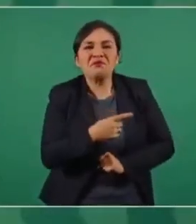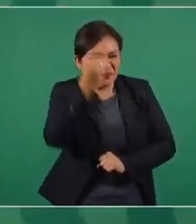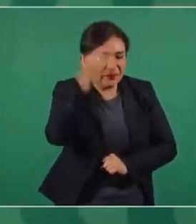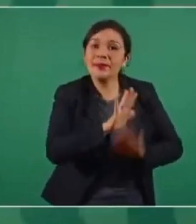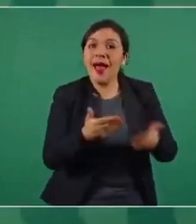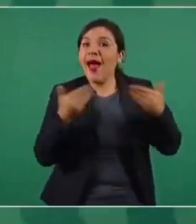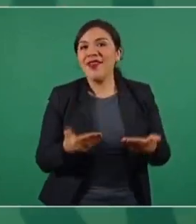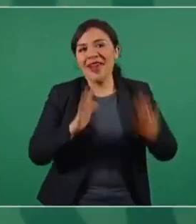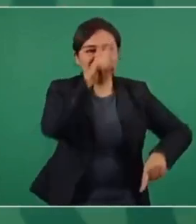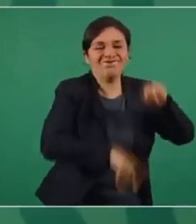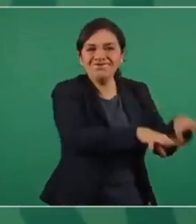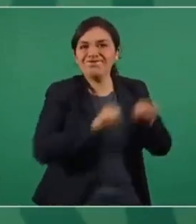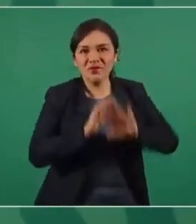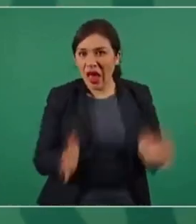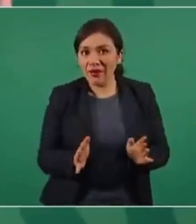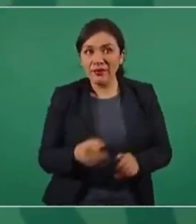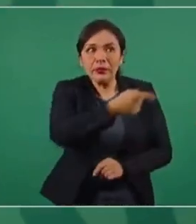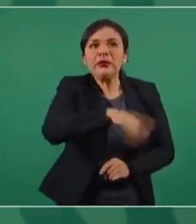están desesperados.